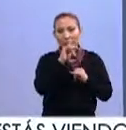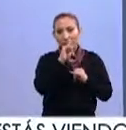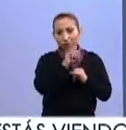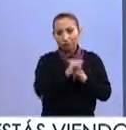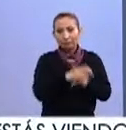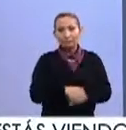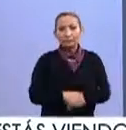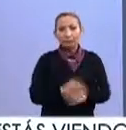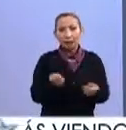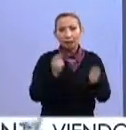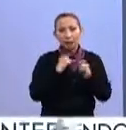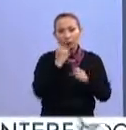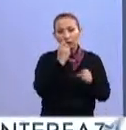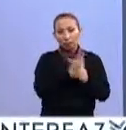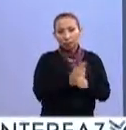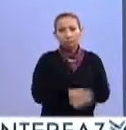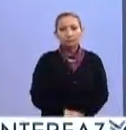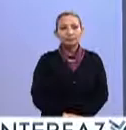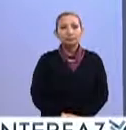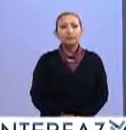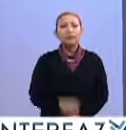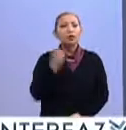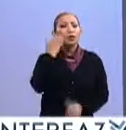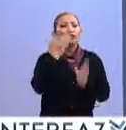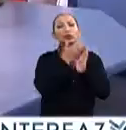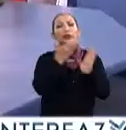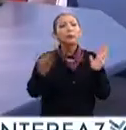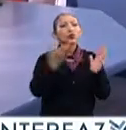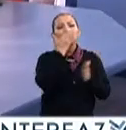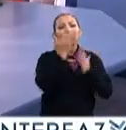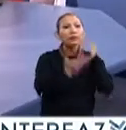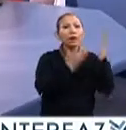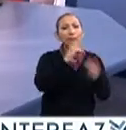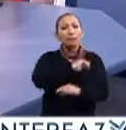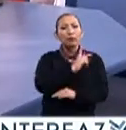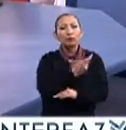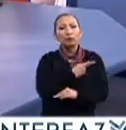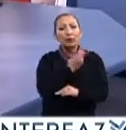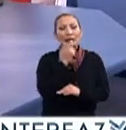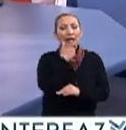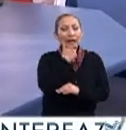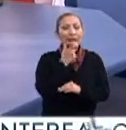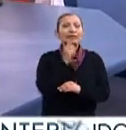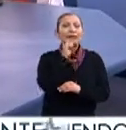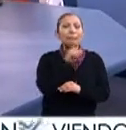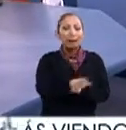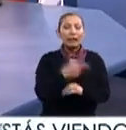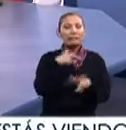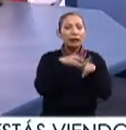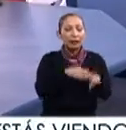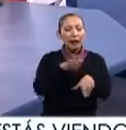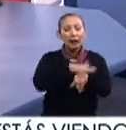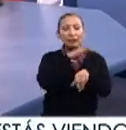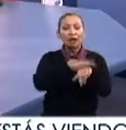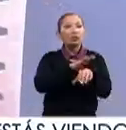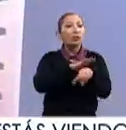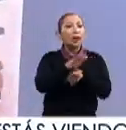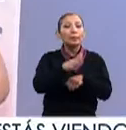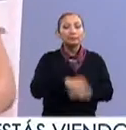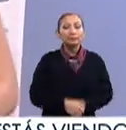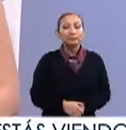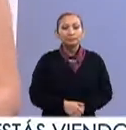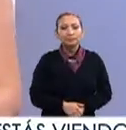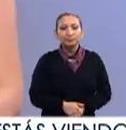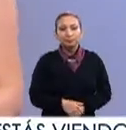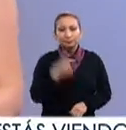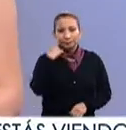Politécnico Nacional que me brindó la oportunidad. ¿Cuánto tiempo tuviste que estudiar portugués, inglés y además mantener qué promedio? Sí,